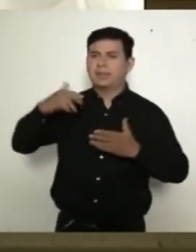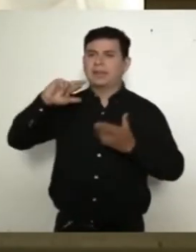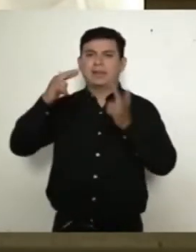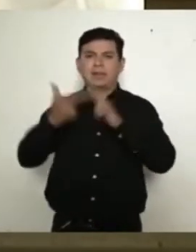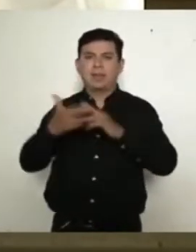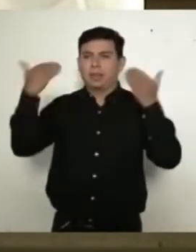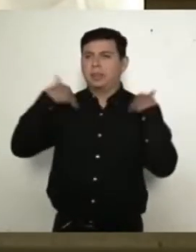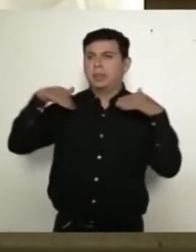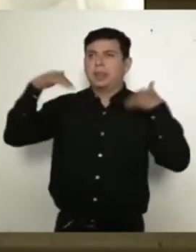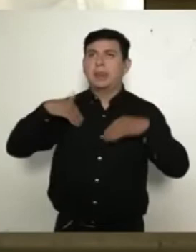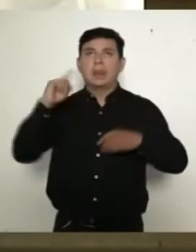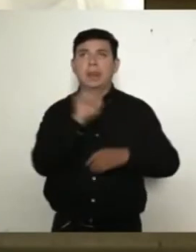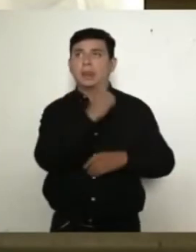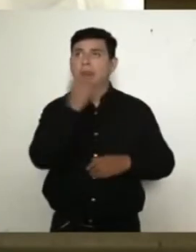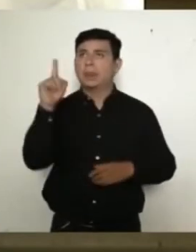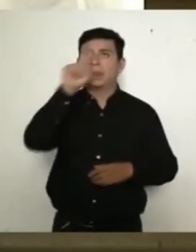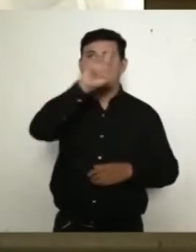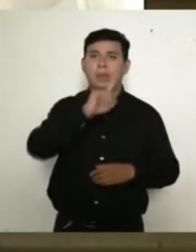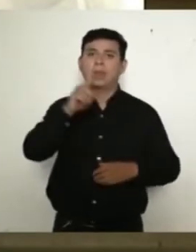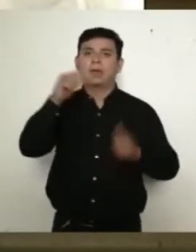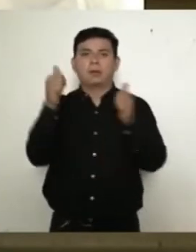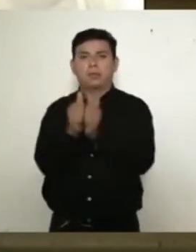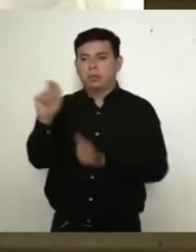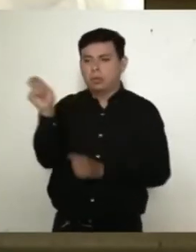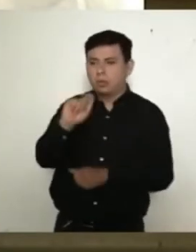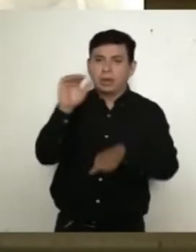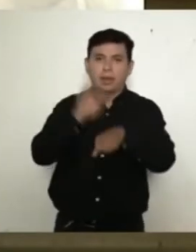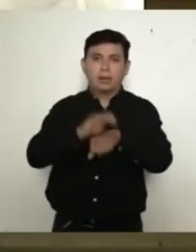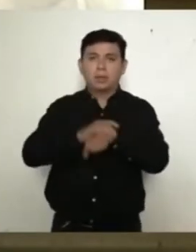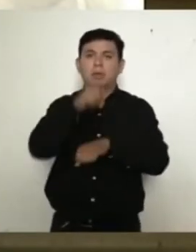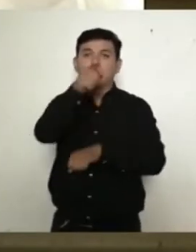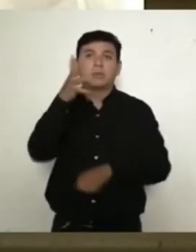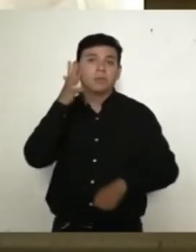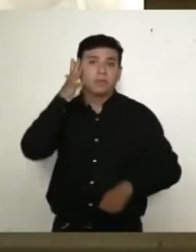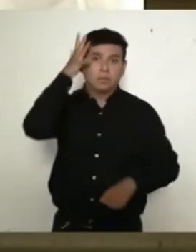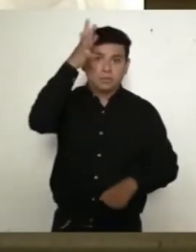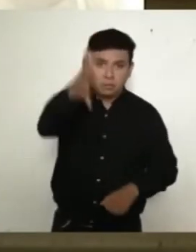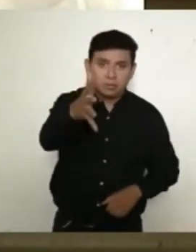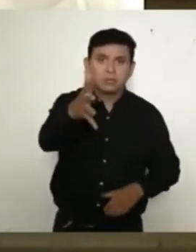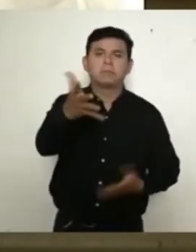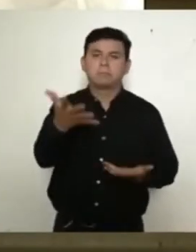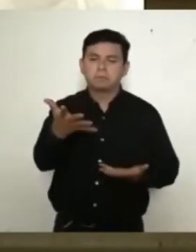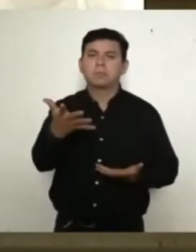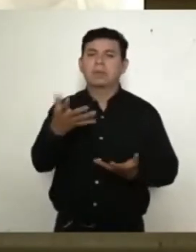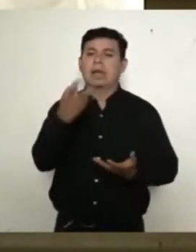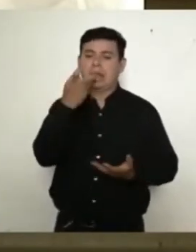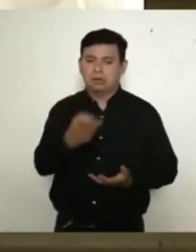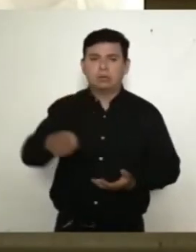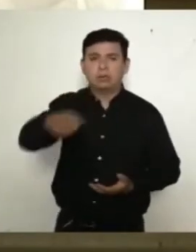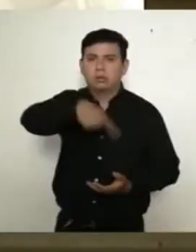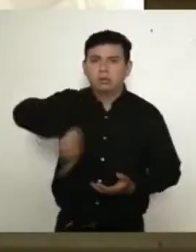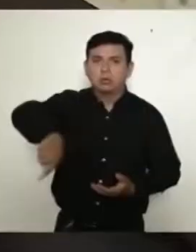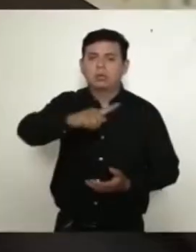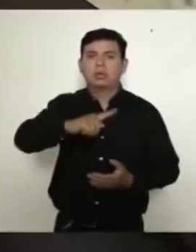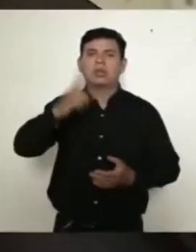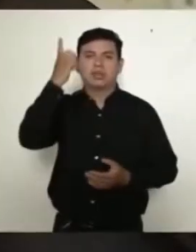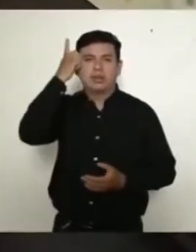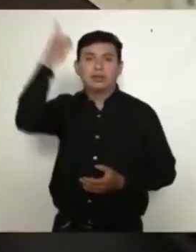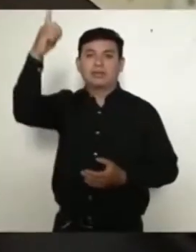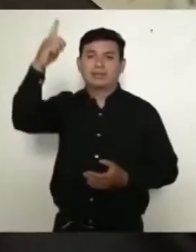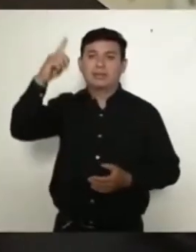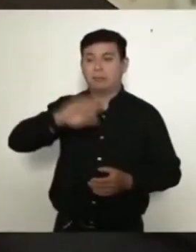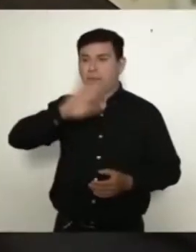ocho regiones con su pareja o con sus amigos. Esta es la tierra en donde Dios